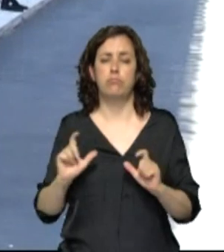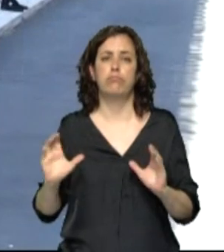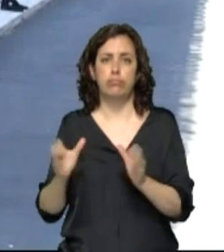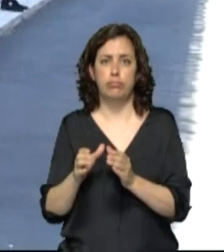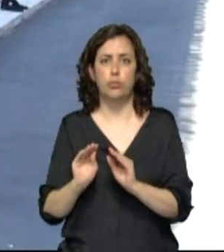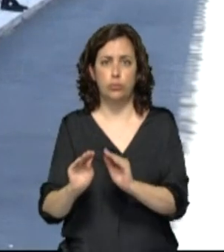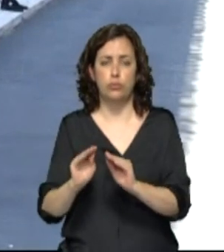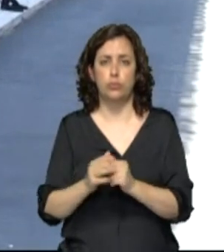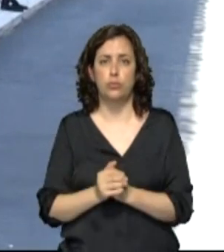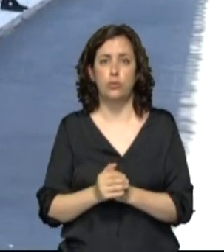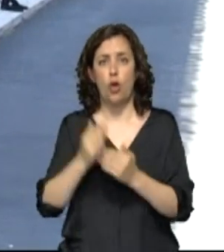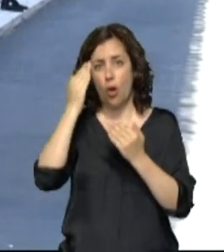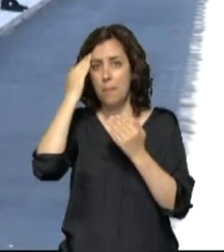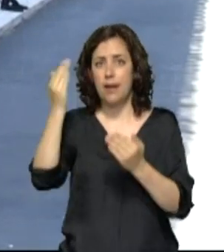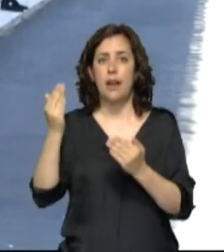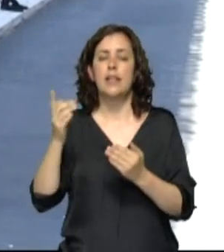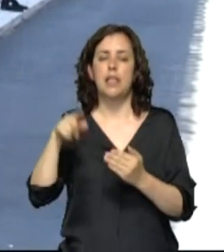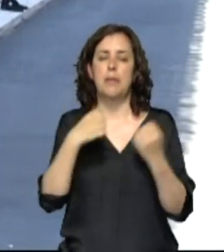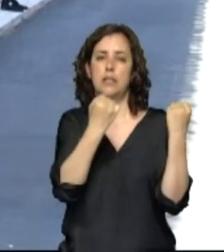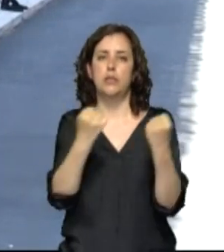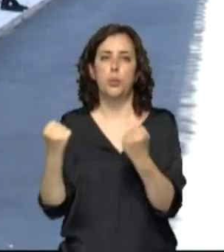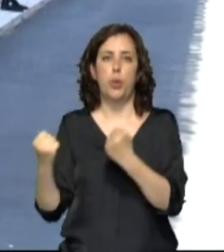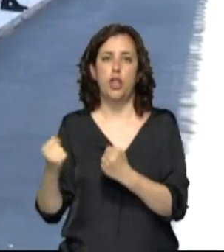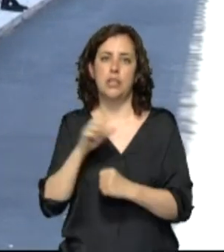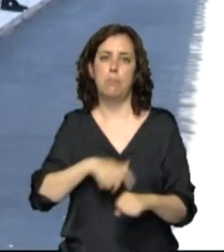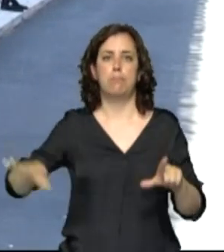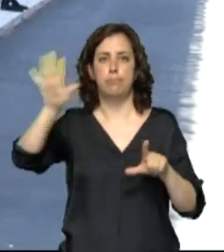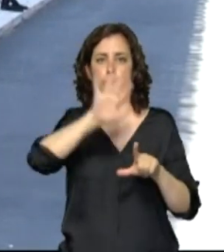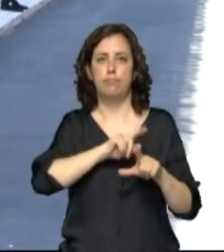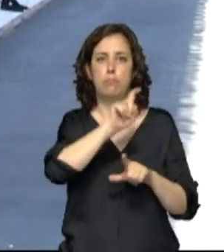Un homenaje al que se han sumado las distintas instituciones del país.